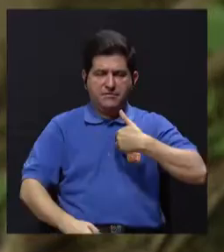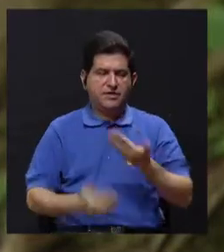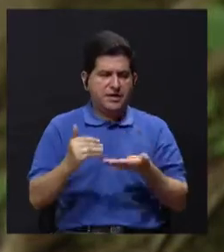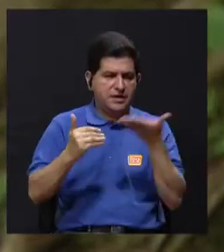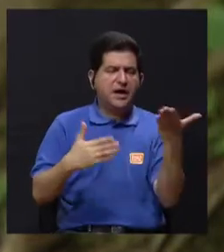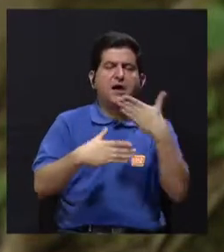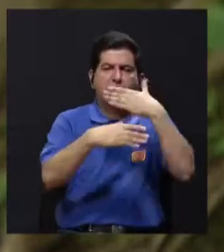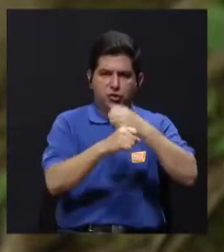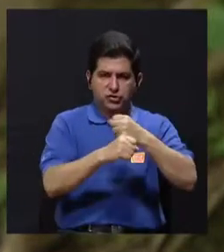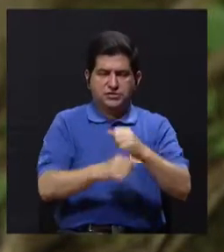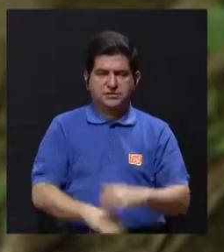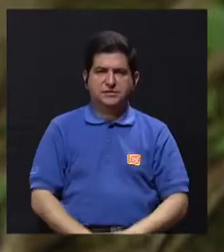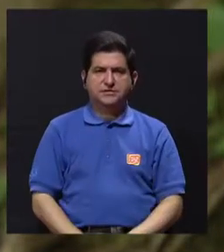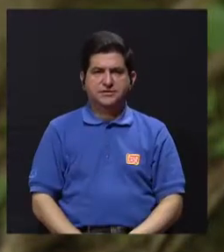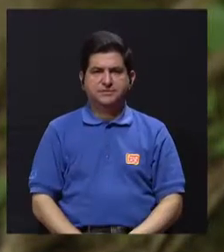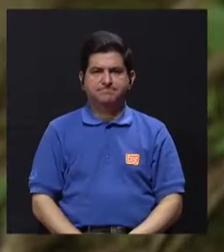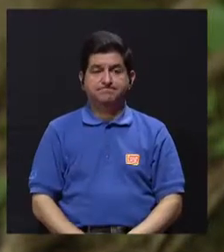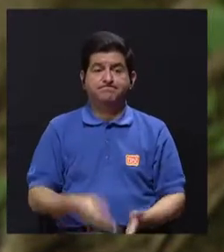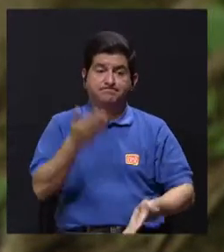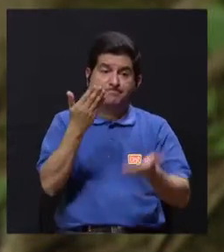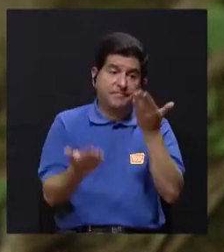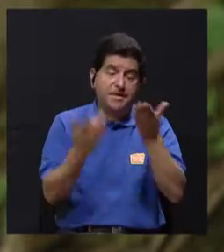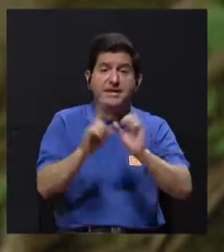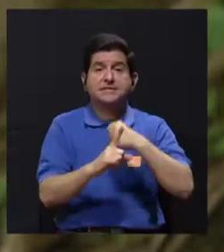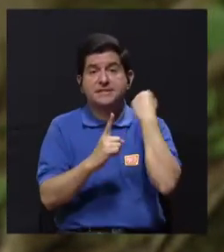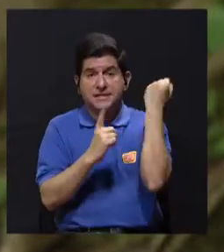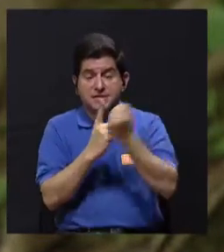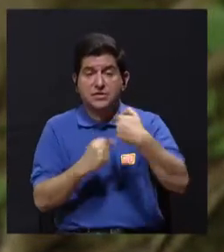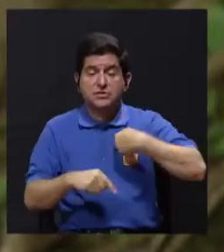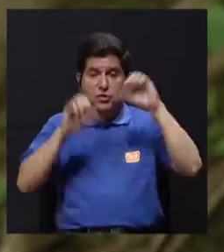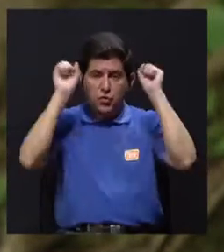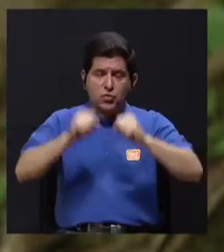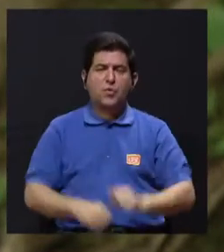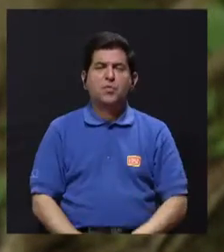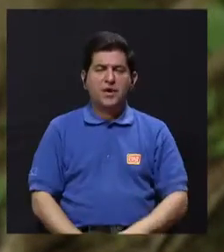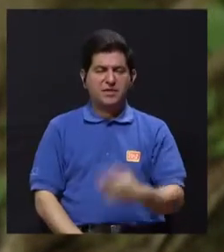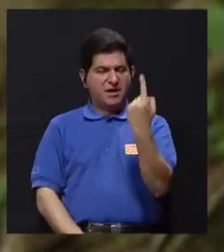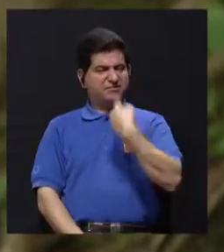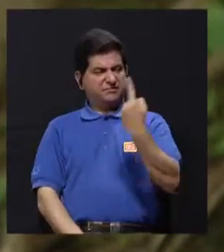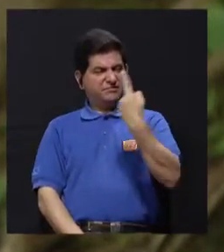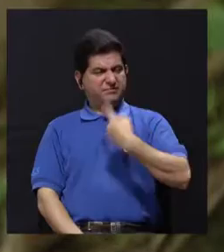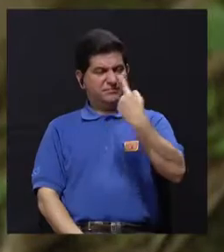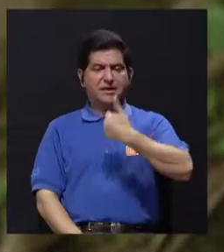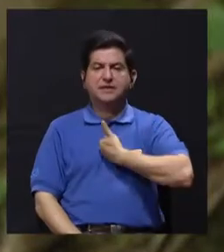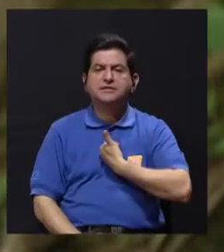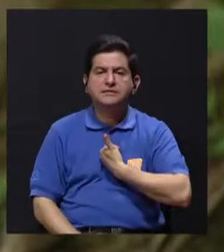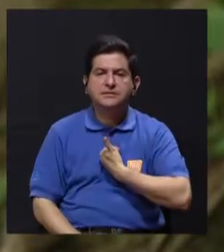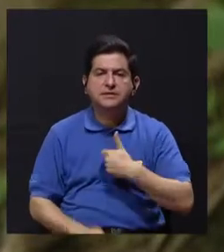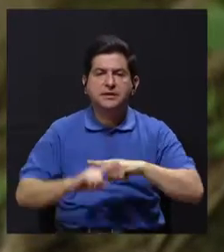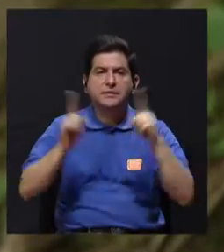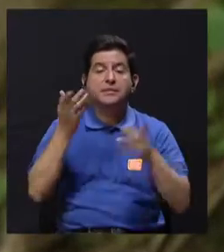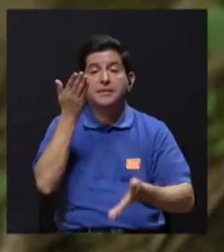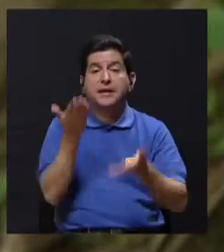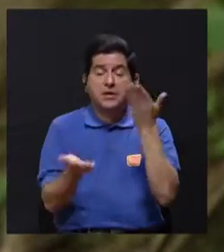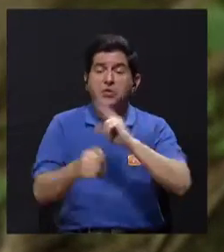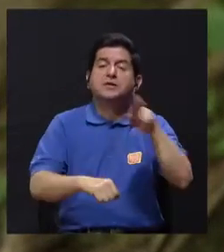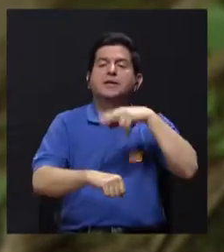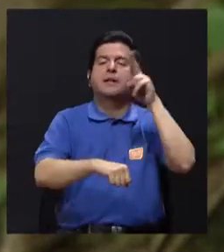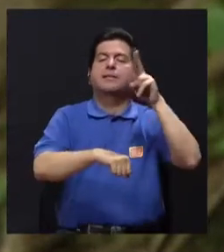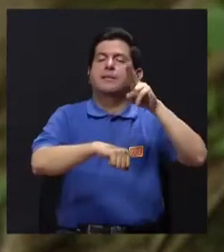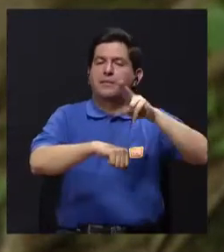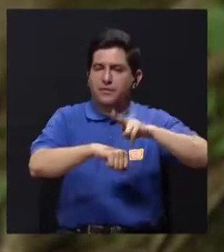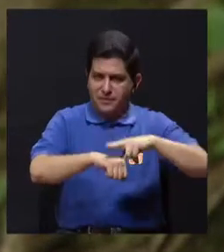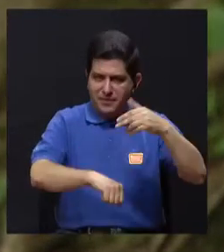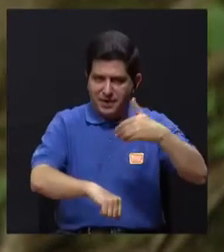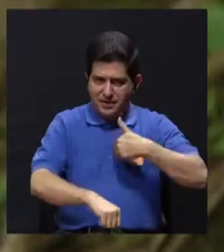que uno ha tenido, de las cosas que ha hecho. Y entonces se pueden presentar situaciones donde uno se pueda recriminar. Sin embargo, aunque hasta cierto punto